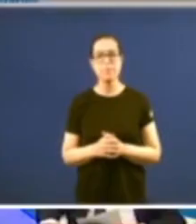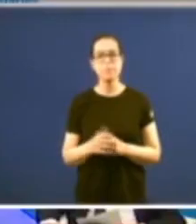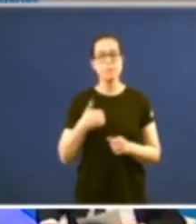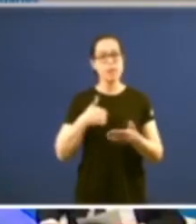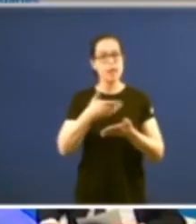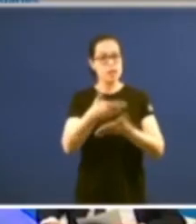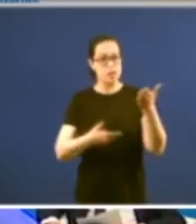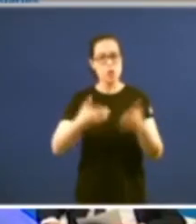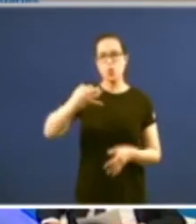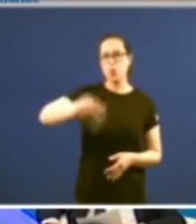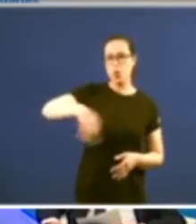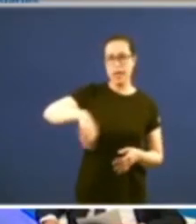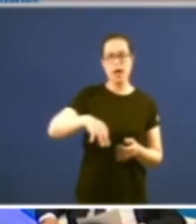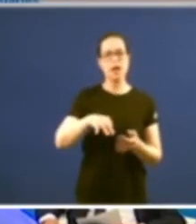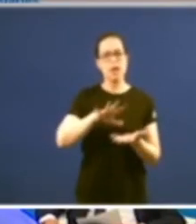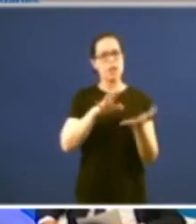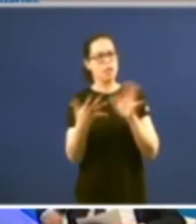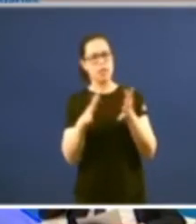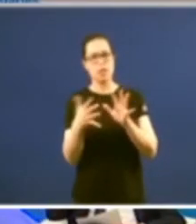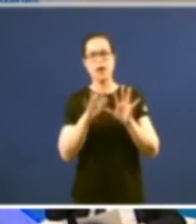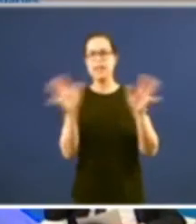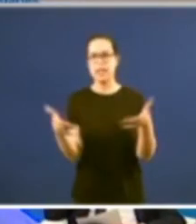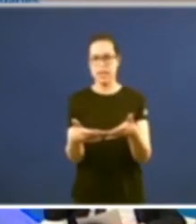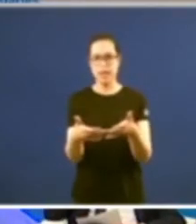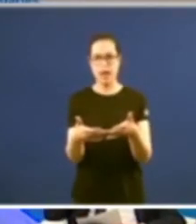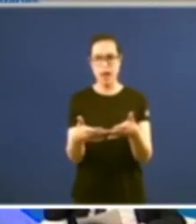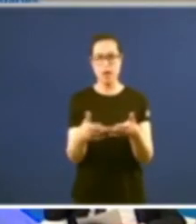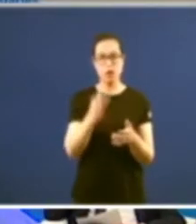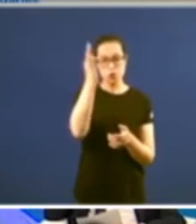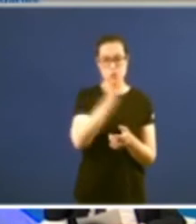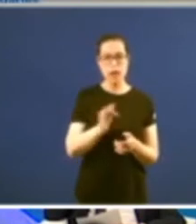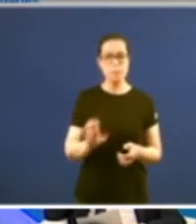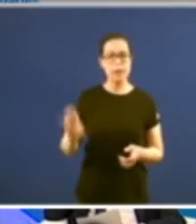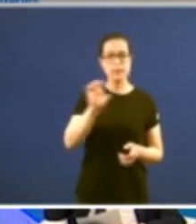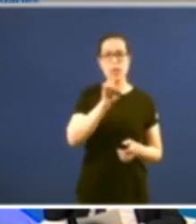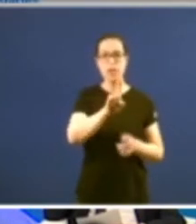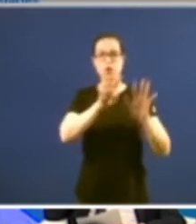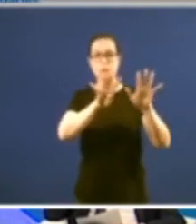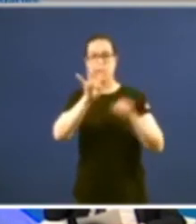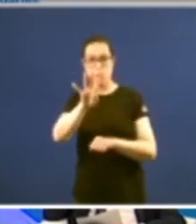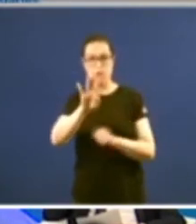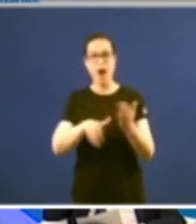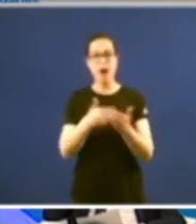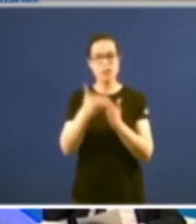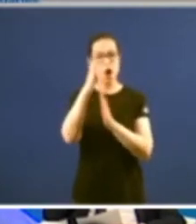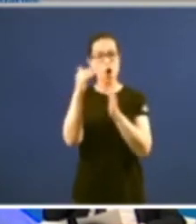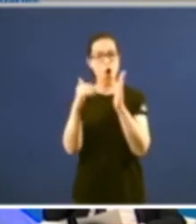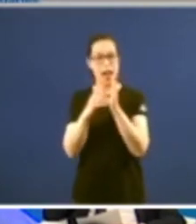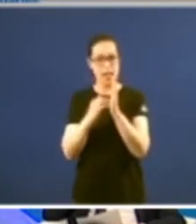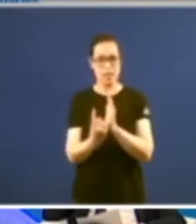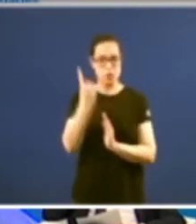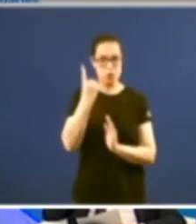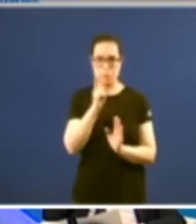de edición única con versión digital internautas en 194 países en Corea do Norte en Chaf ningún